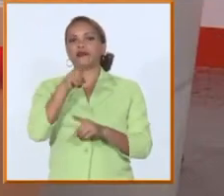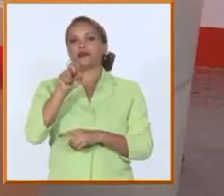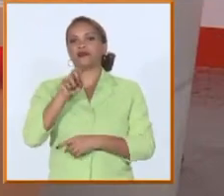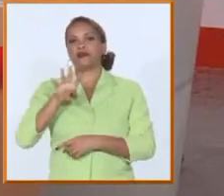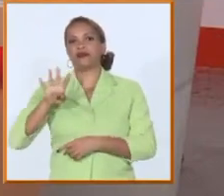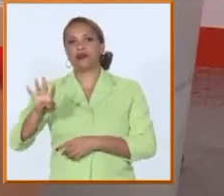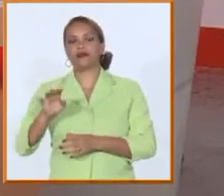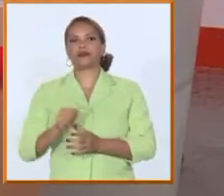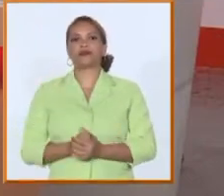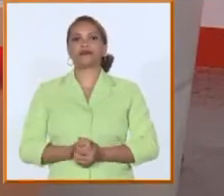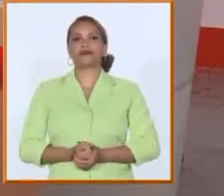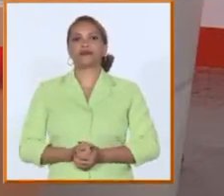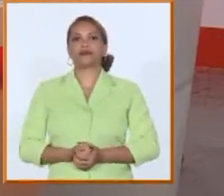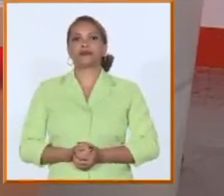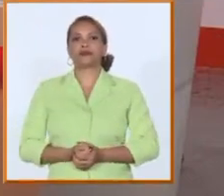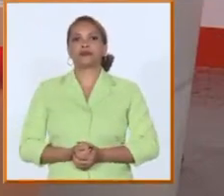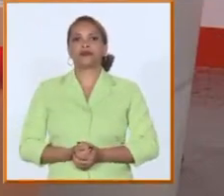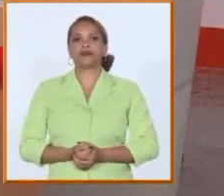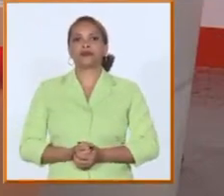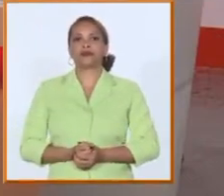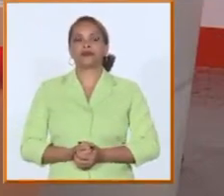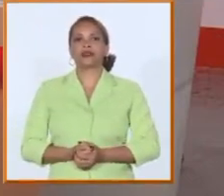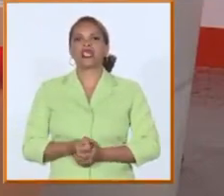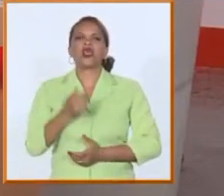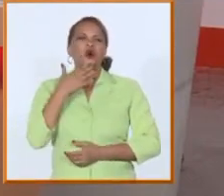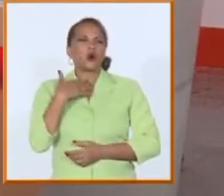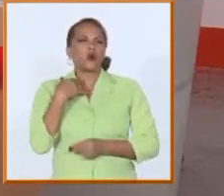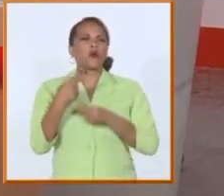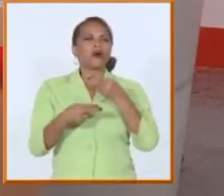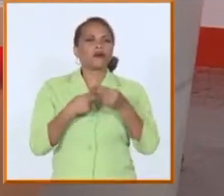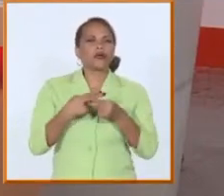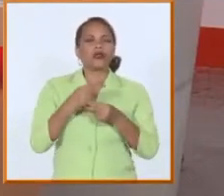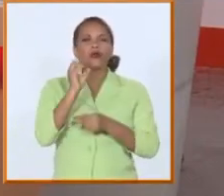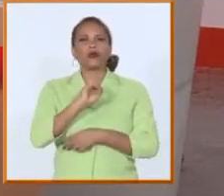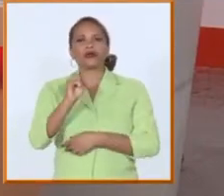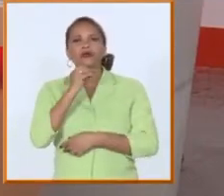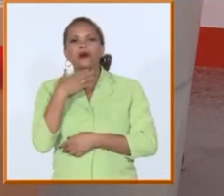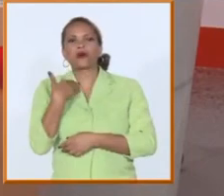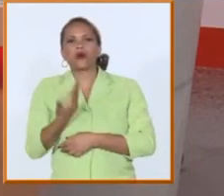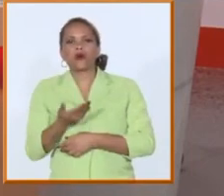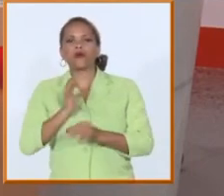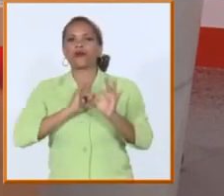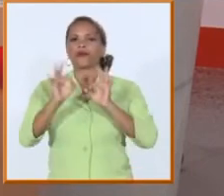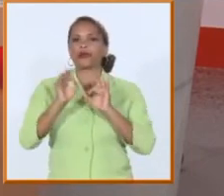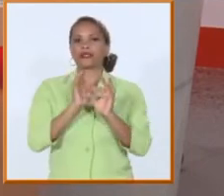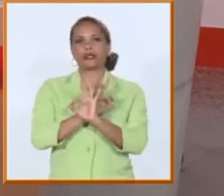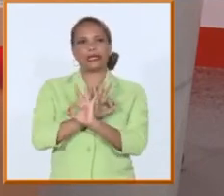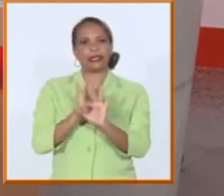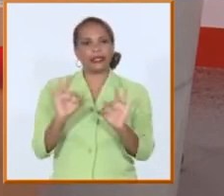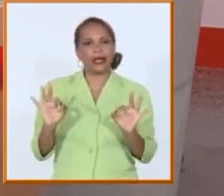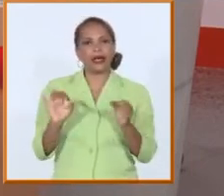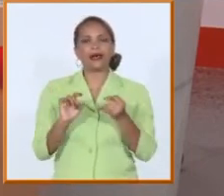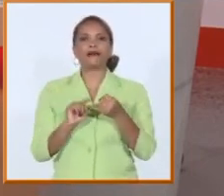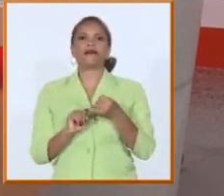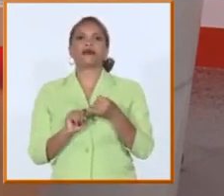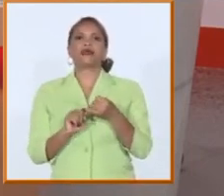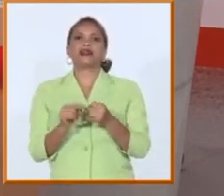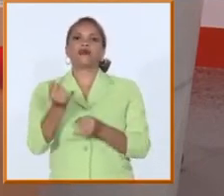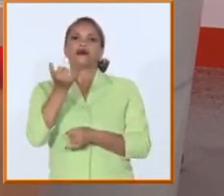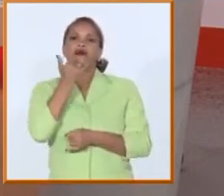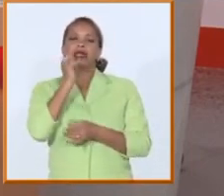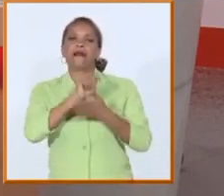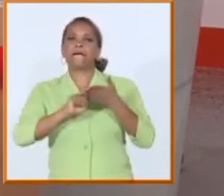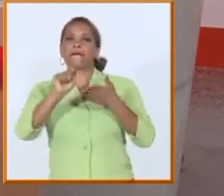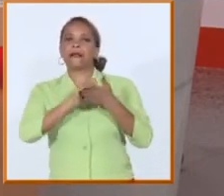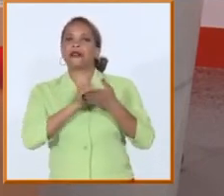cómo llegar a ese momento cómo organizar eso cuidando la calidad cuidando que no se afecten los planes de